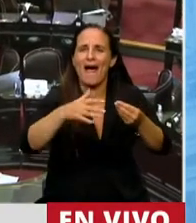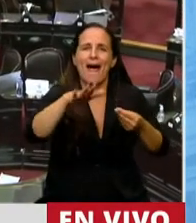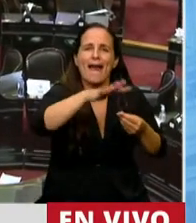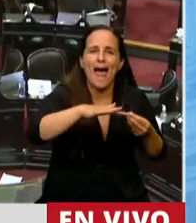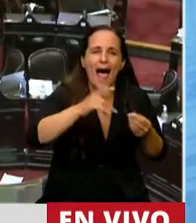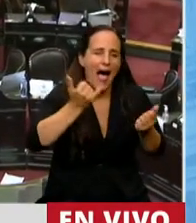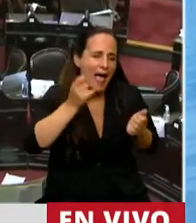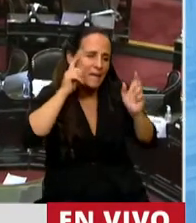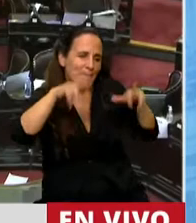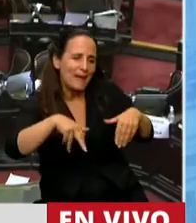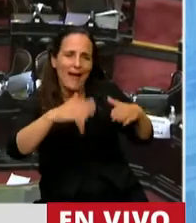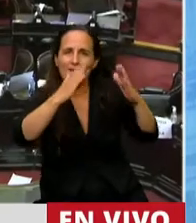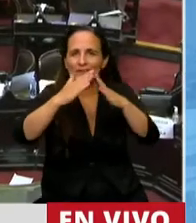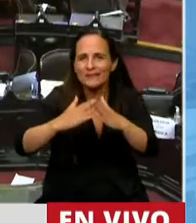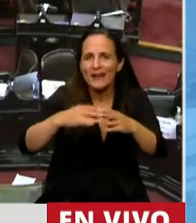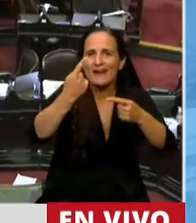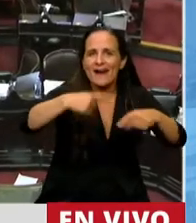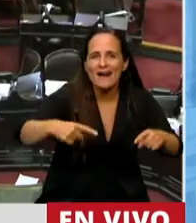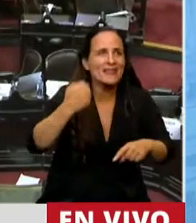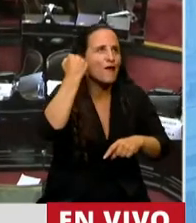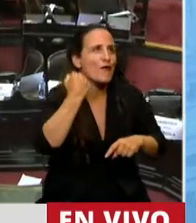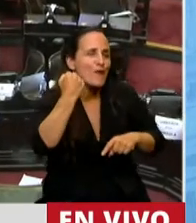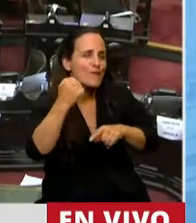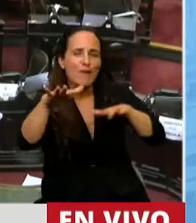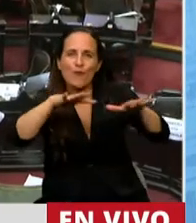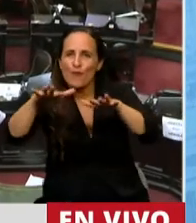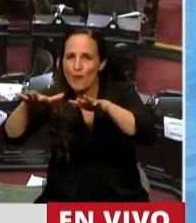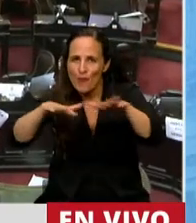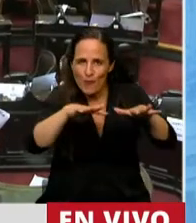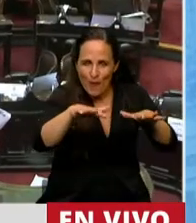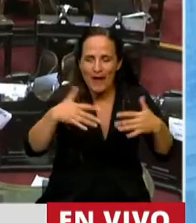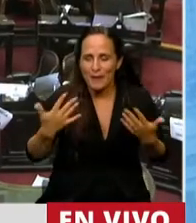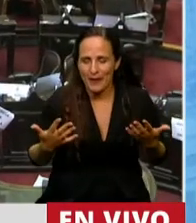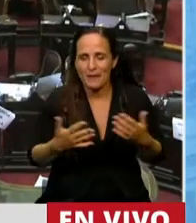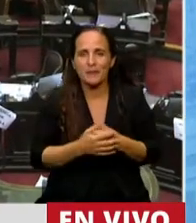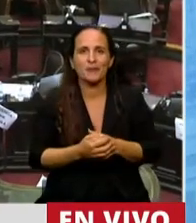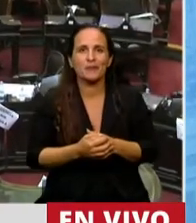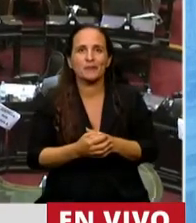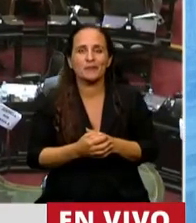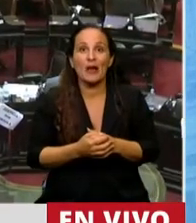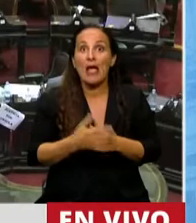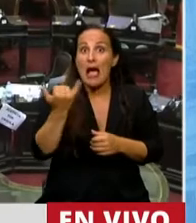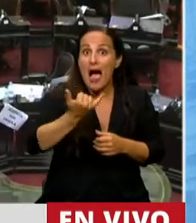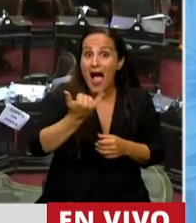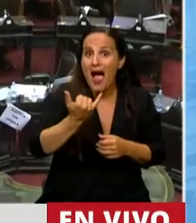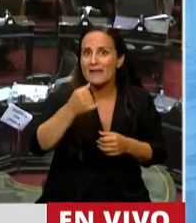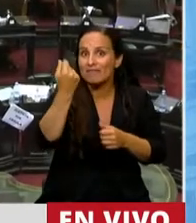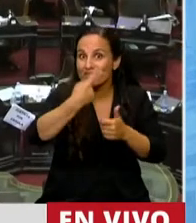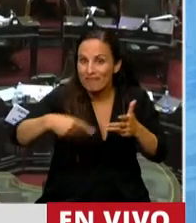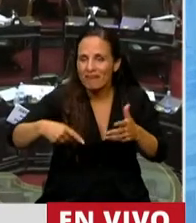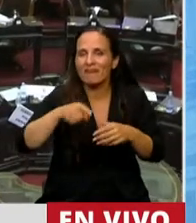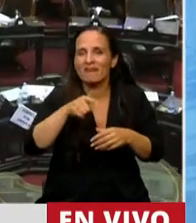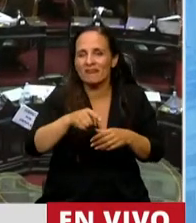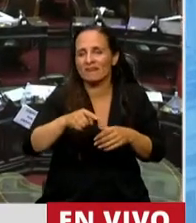logística, hábitat, funcionalidad económica, etc. Y en ese sentido hay una serie de variables que hacen que la